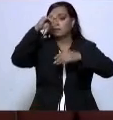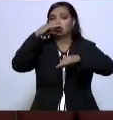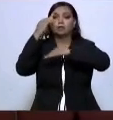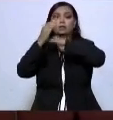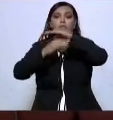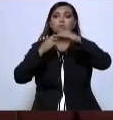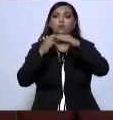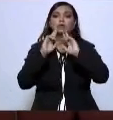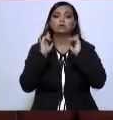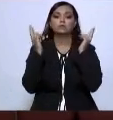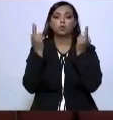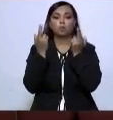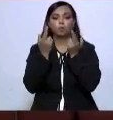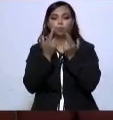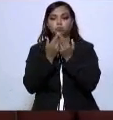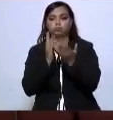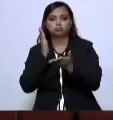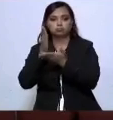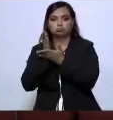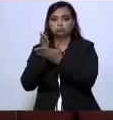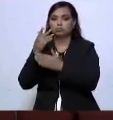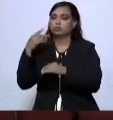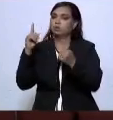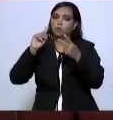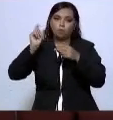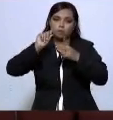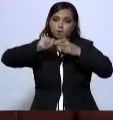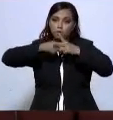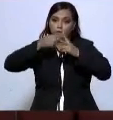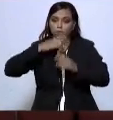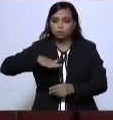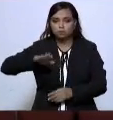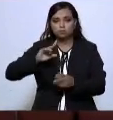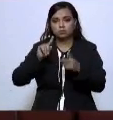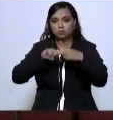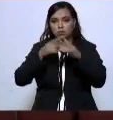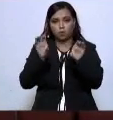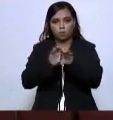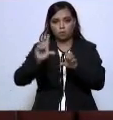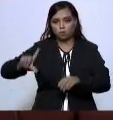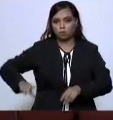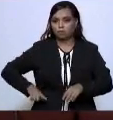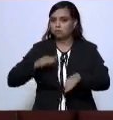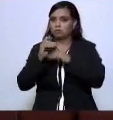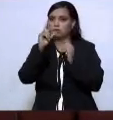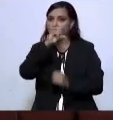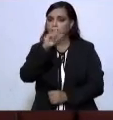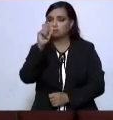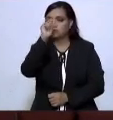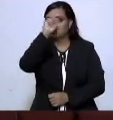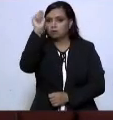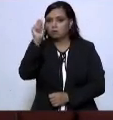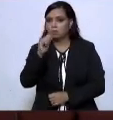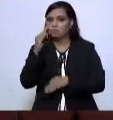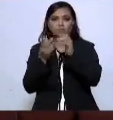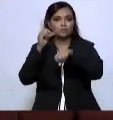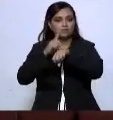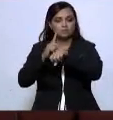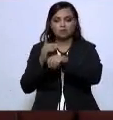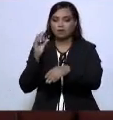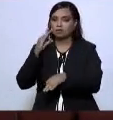todas las sesiones, desde su toma de posesión al 100% de asistencias.